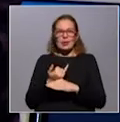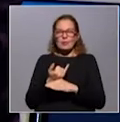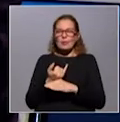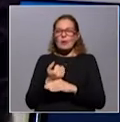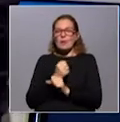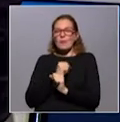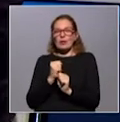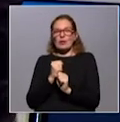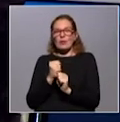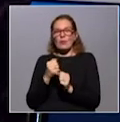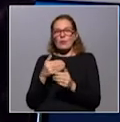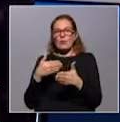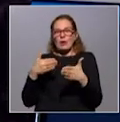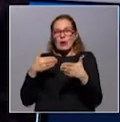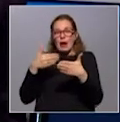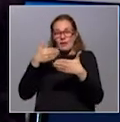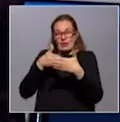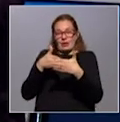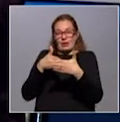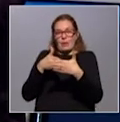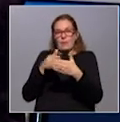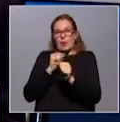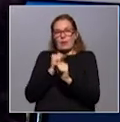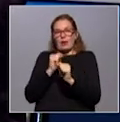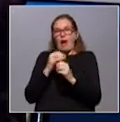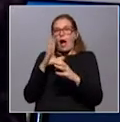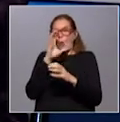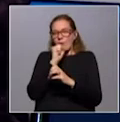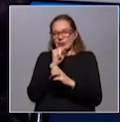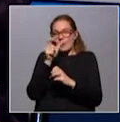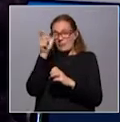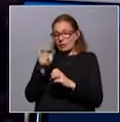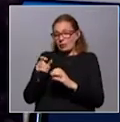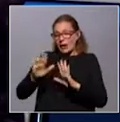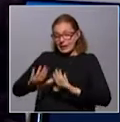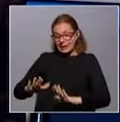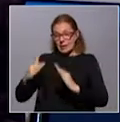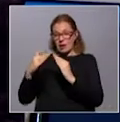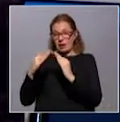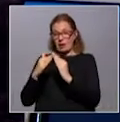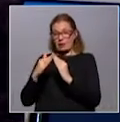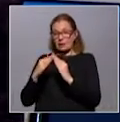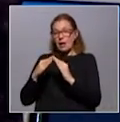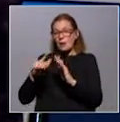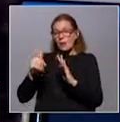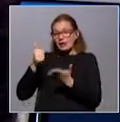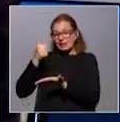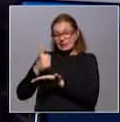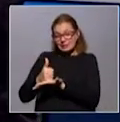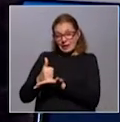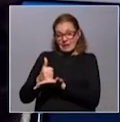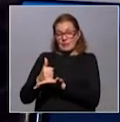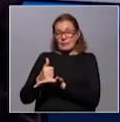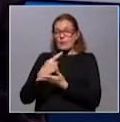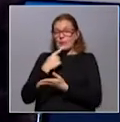permitir una barrera de contención y de esa manera las personas se quedan en el domicilio o están, digamos, a través de